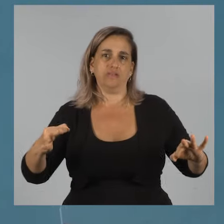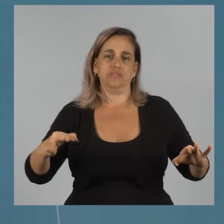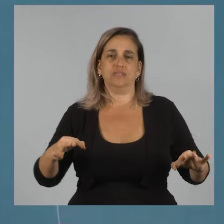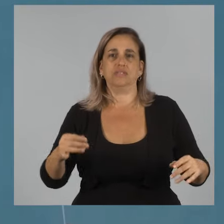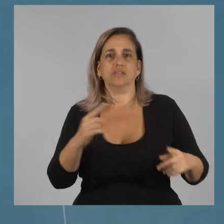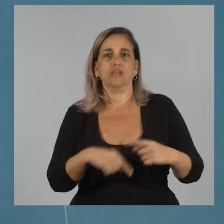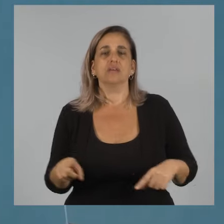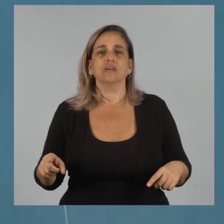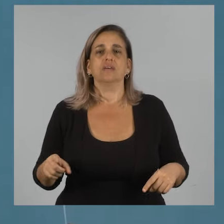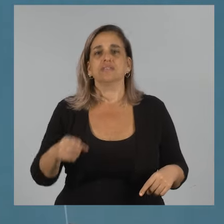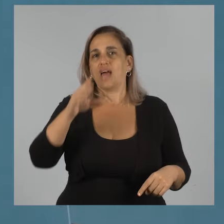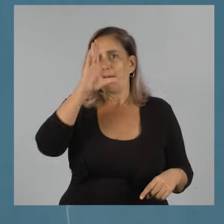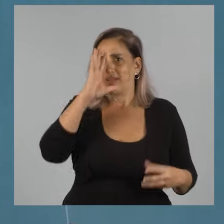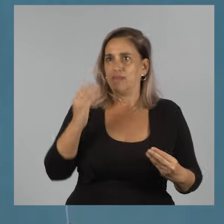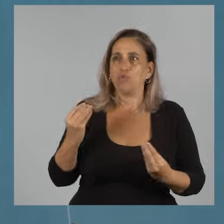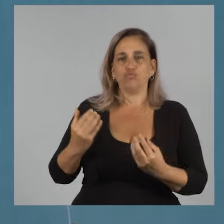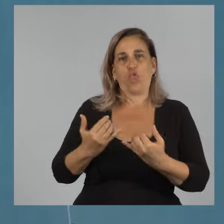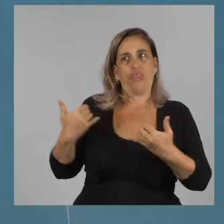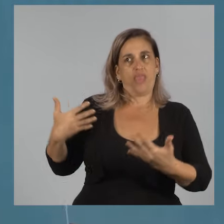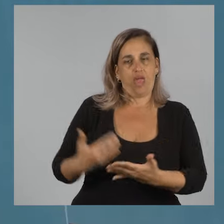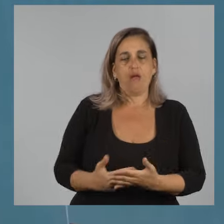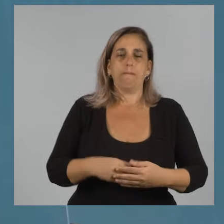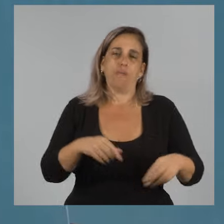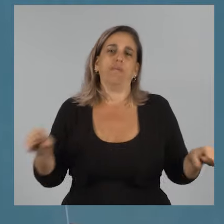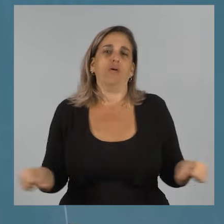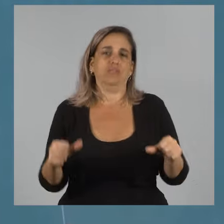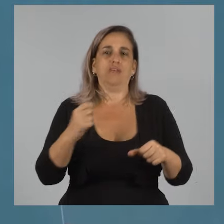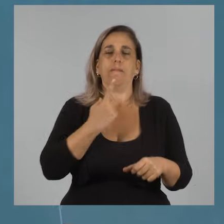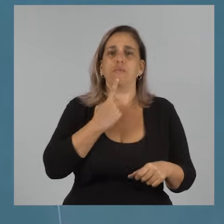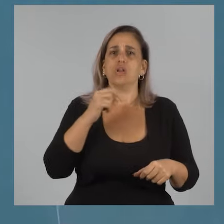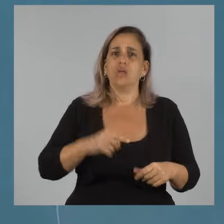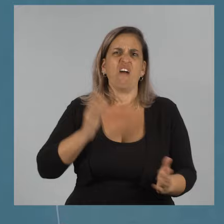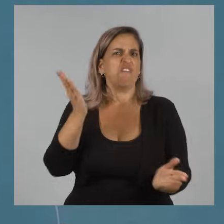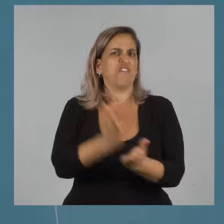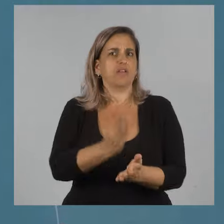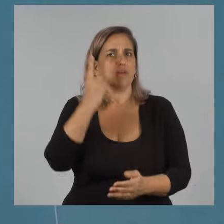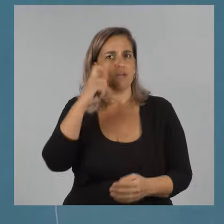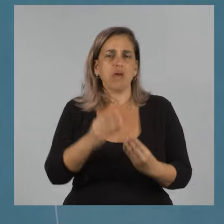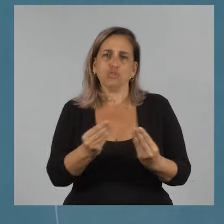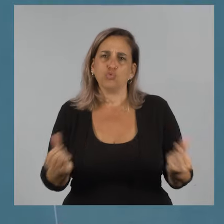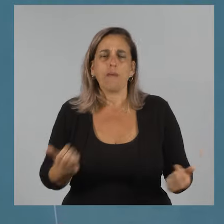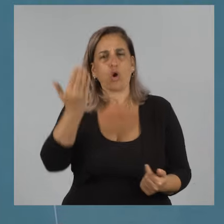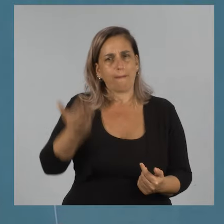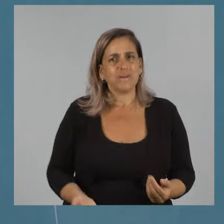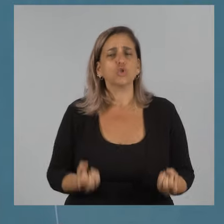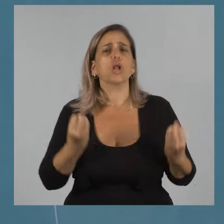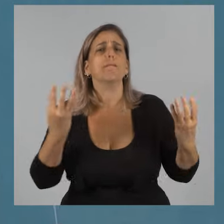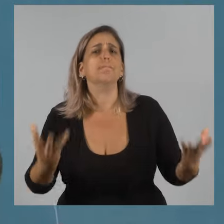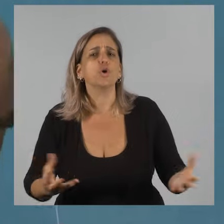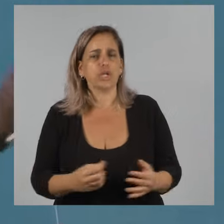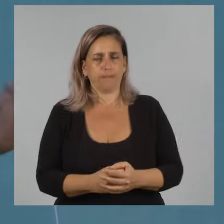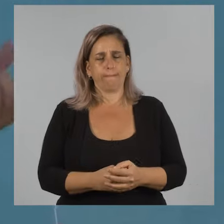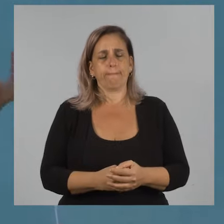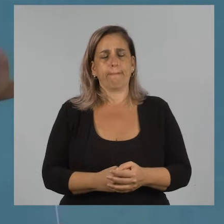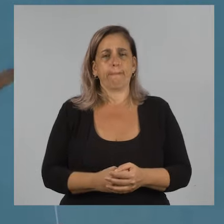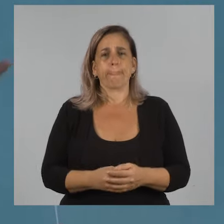hasta el cansancio que aprendí hace mucho tiempo y me ha guiado en la actividad política. Que hay que ser firme con las ideas y suave con las personas. ¿Por qué